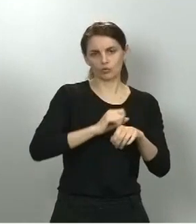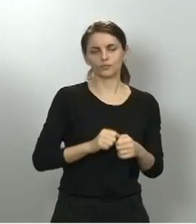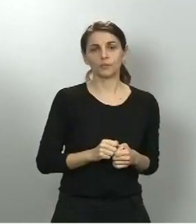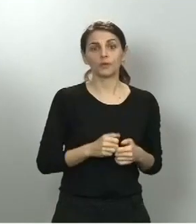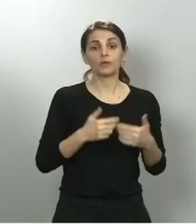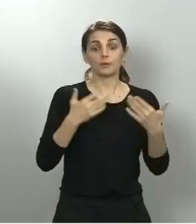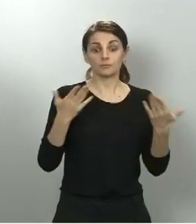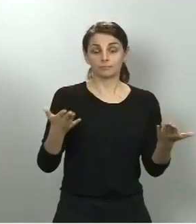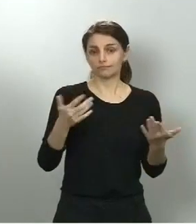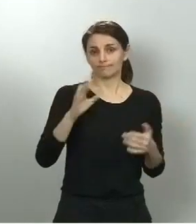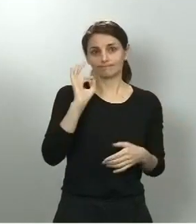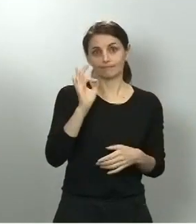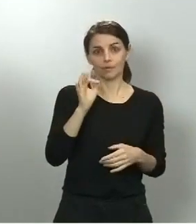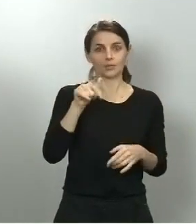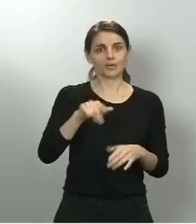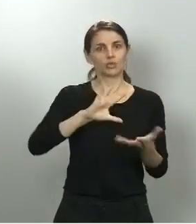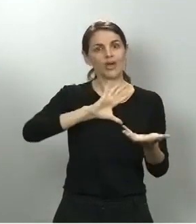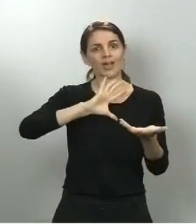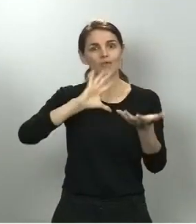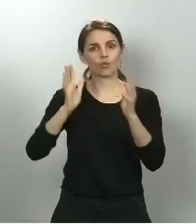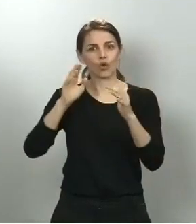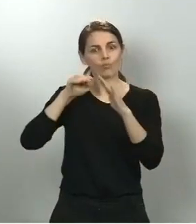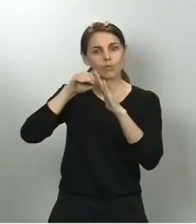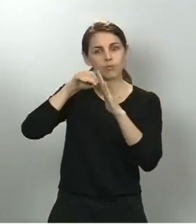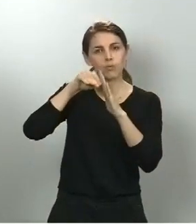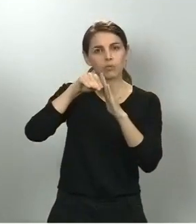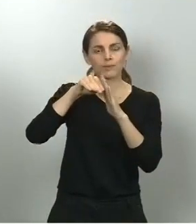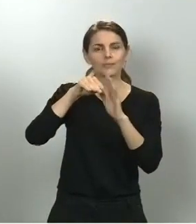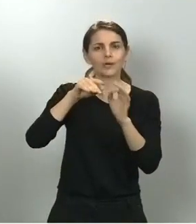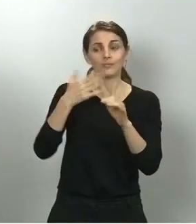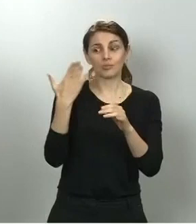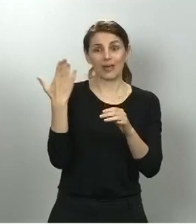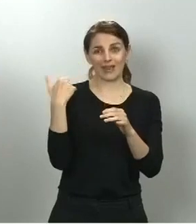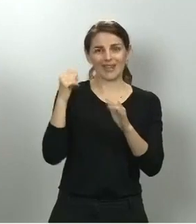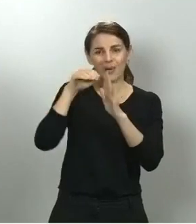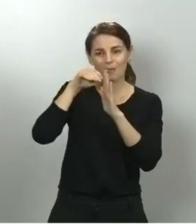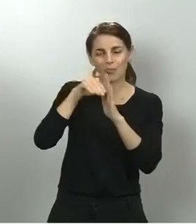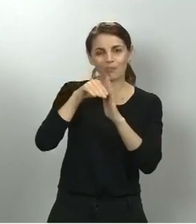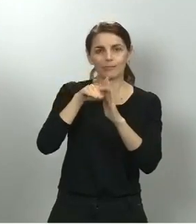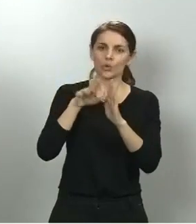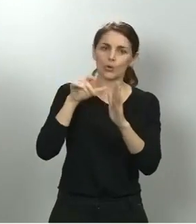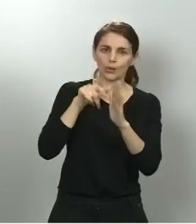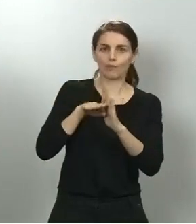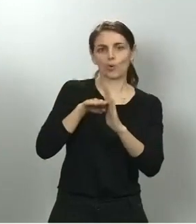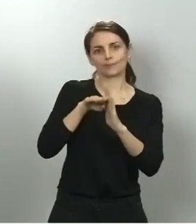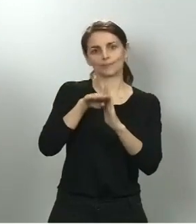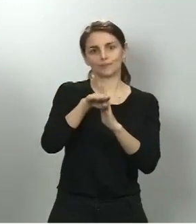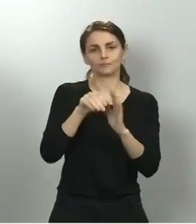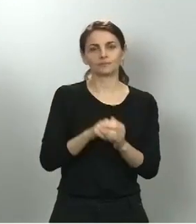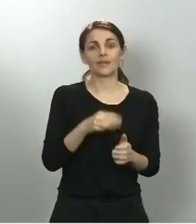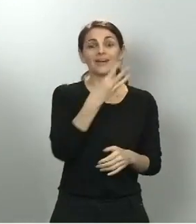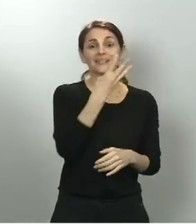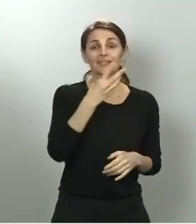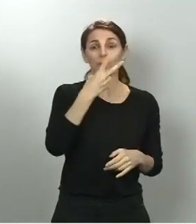ha sido una evolución tan hacia la baja como fue el día de ayer. Además tenemos 325 casos